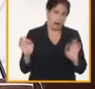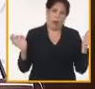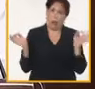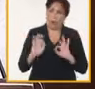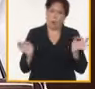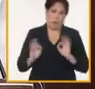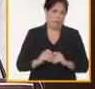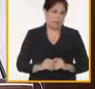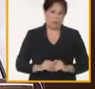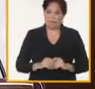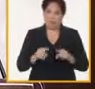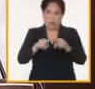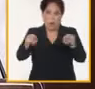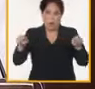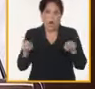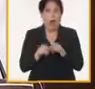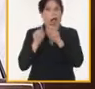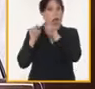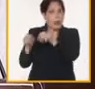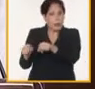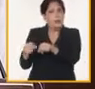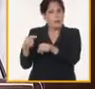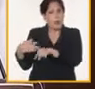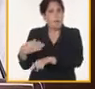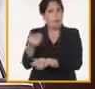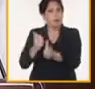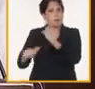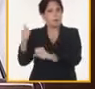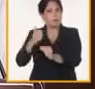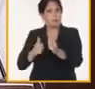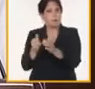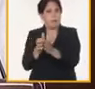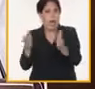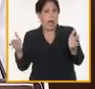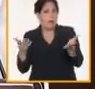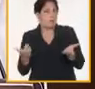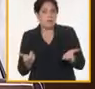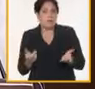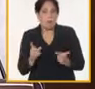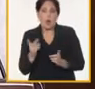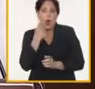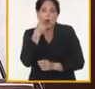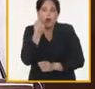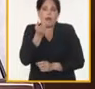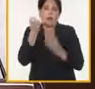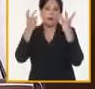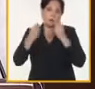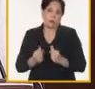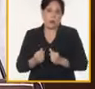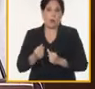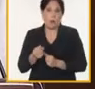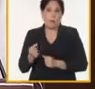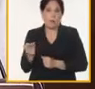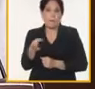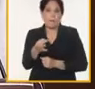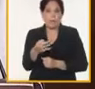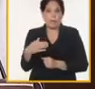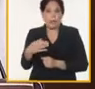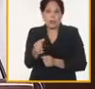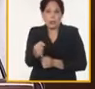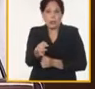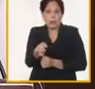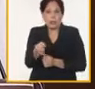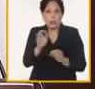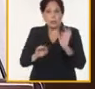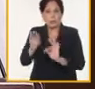capacidades de los embalses. Se prioriza la recuperación de estanques, la producción de larvas alevines, la siembra